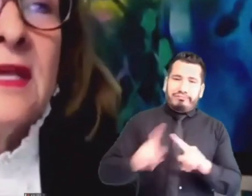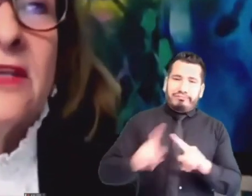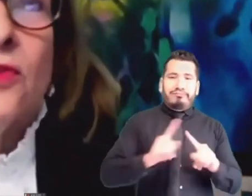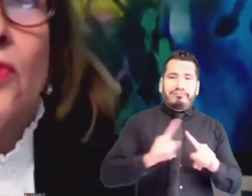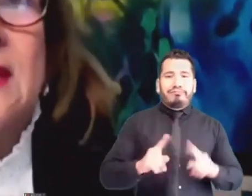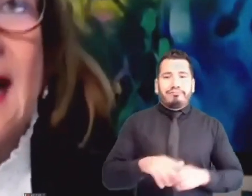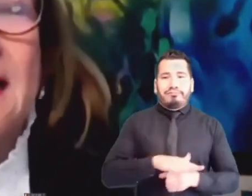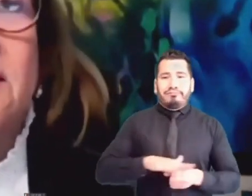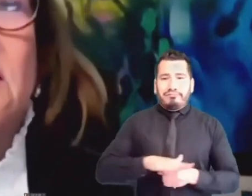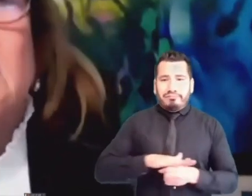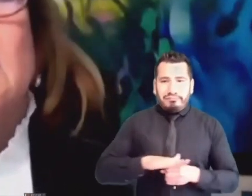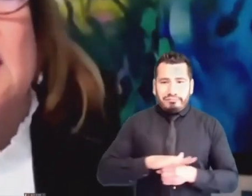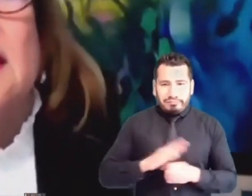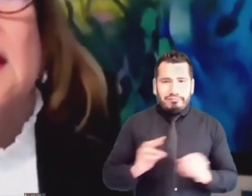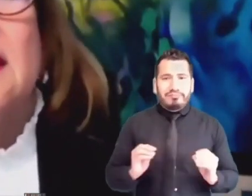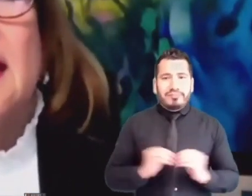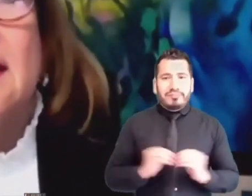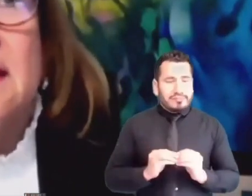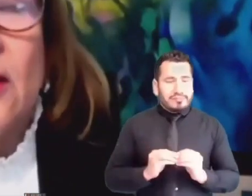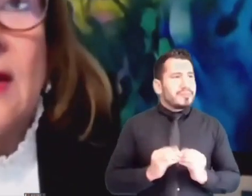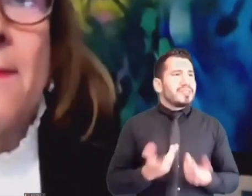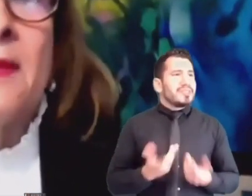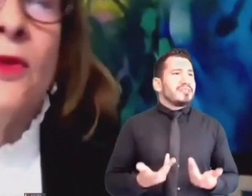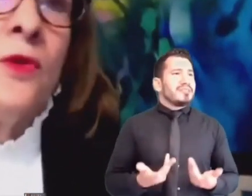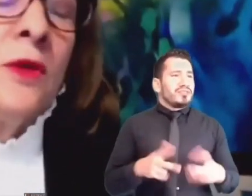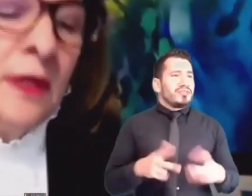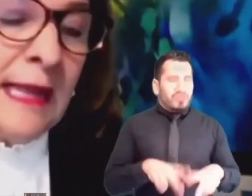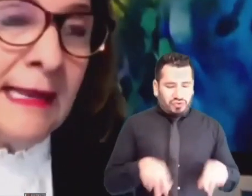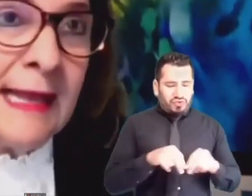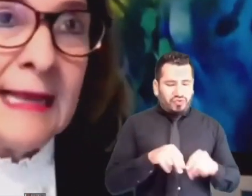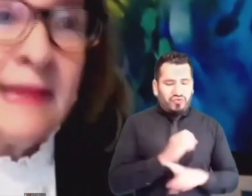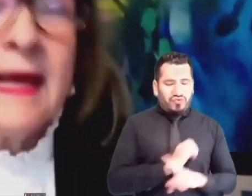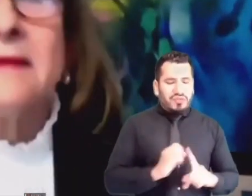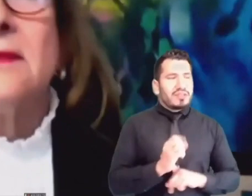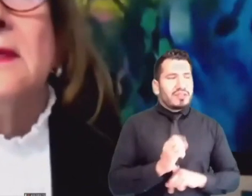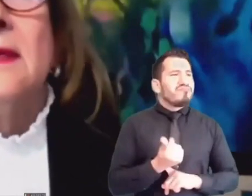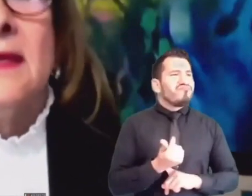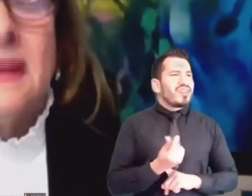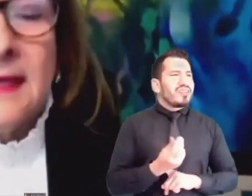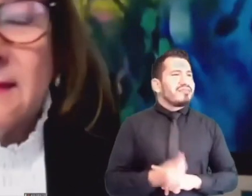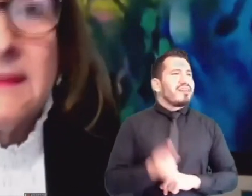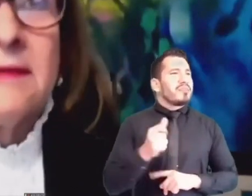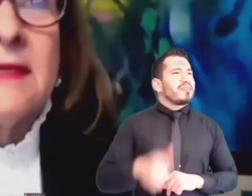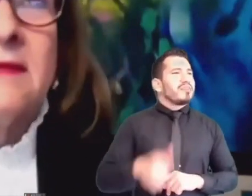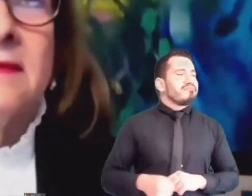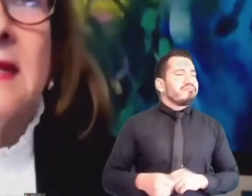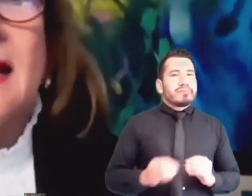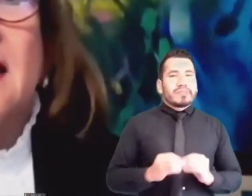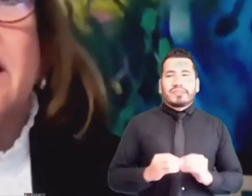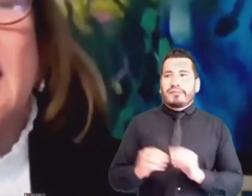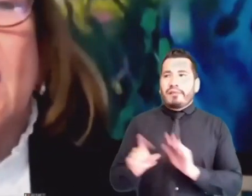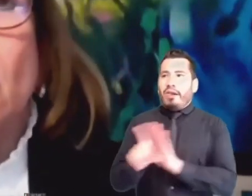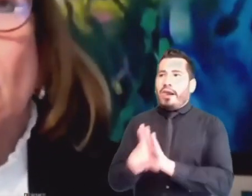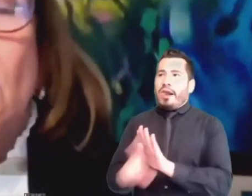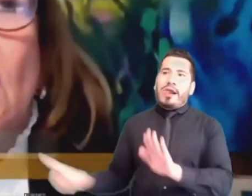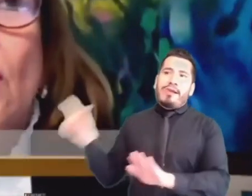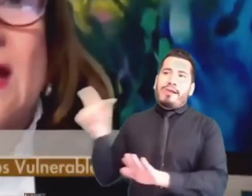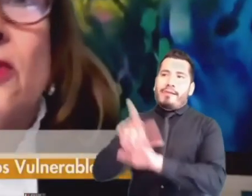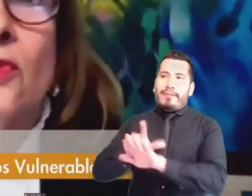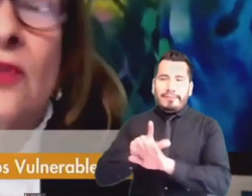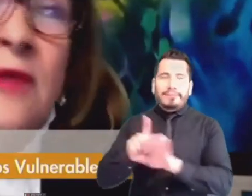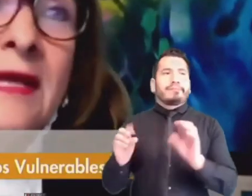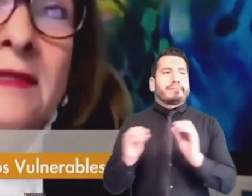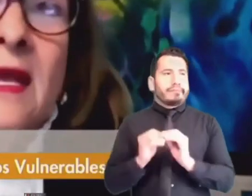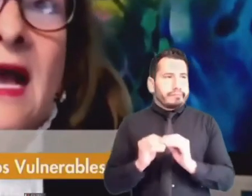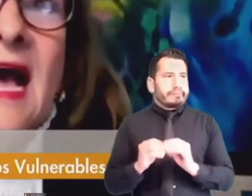sociales, el dinero rápido, la ilegalidad, etcétera, etcétera han generado una